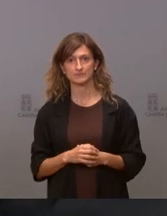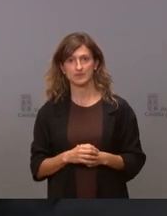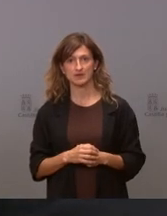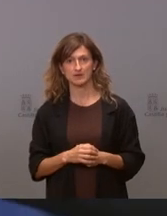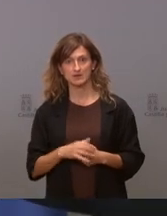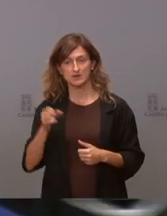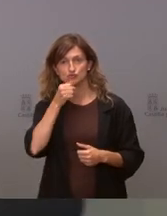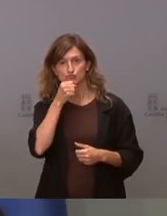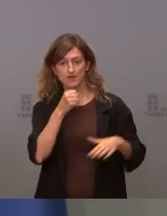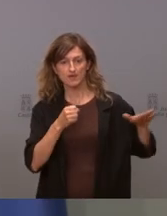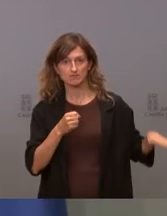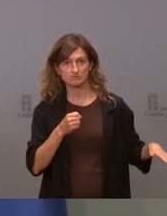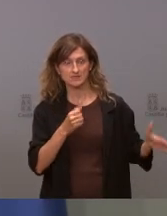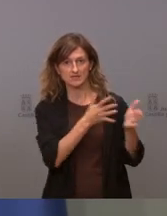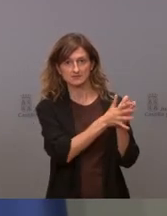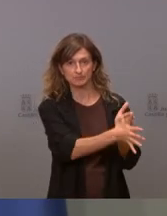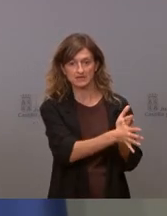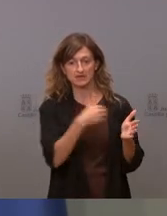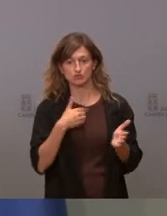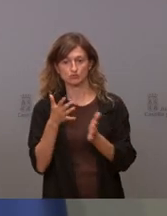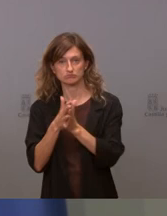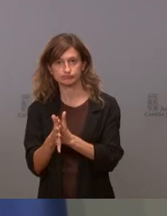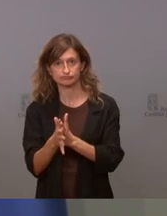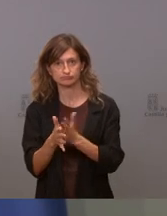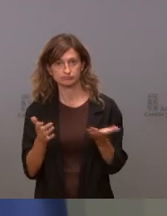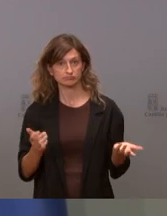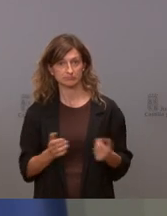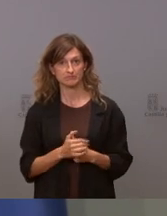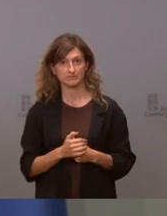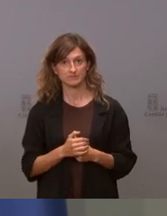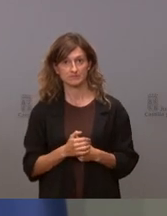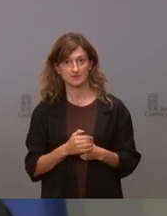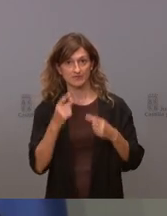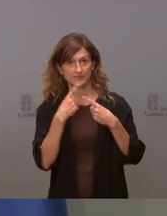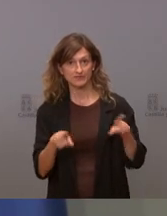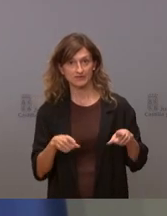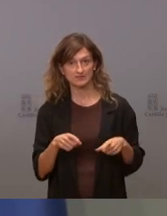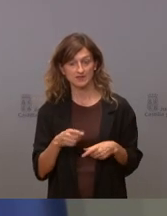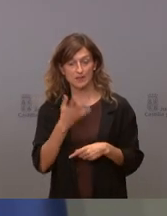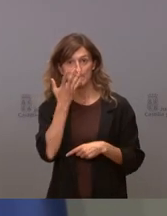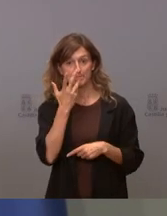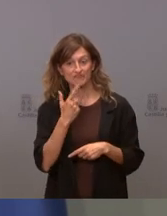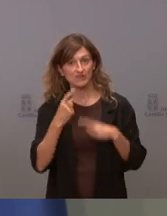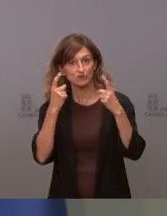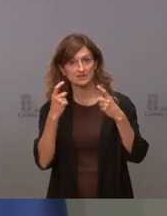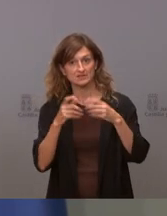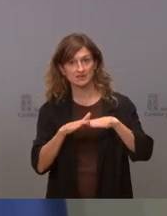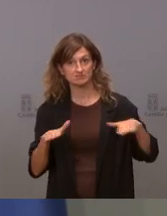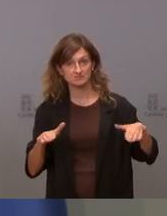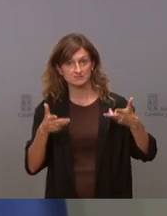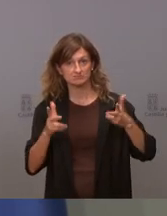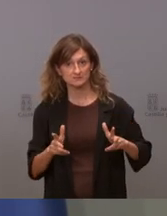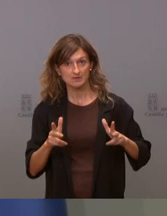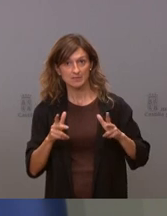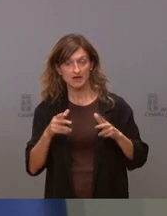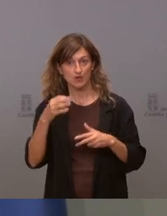sienta aquí y explica su propuesta y yo me siento aquí y explico la nuestra si son diferentes prefiero sentarme para intentar alcanzar una